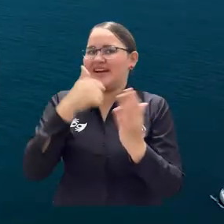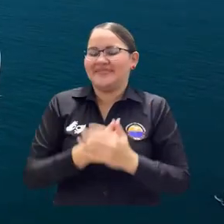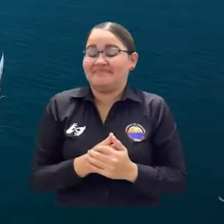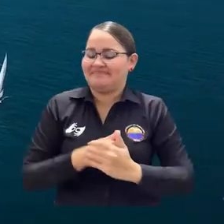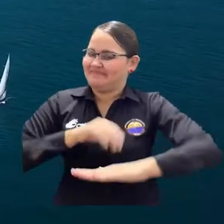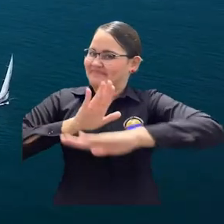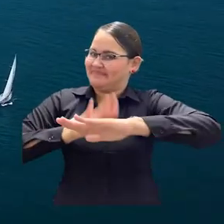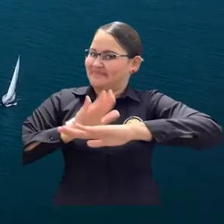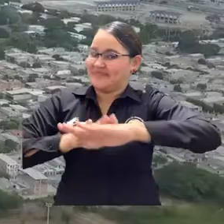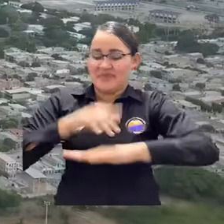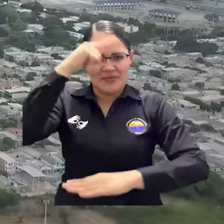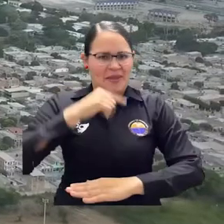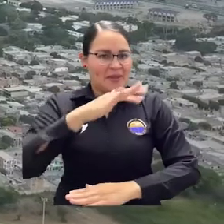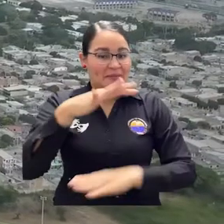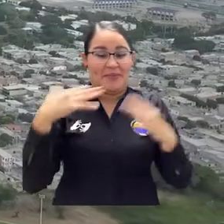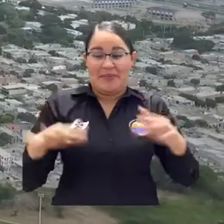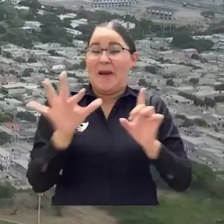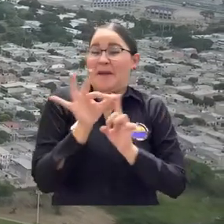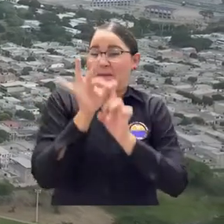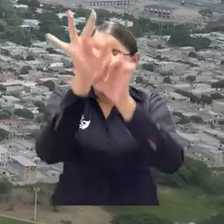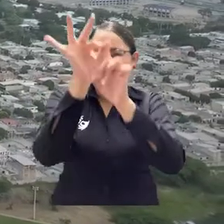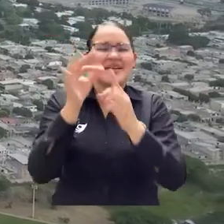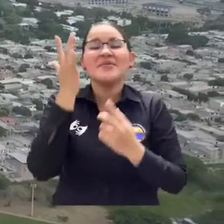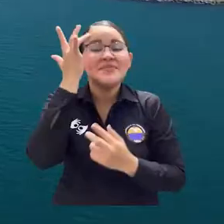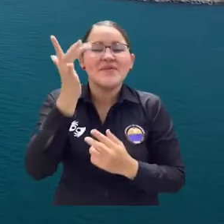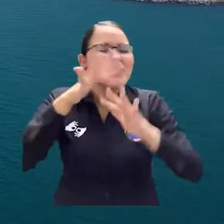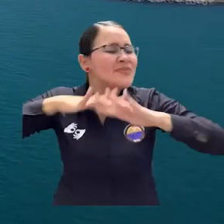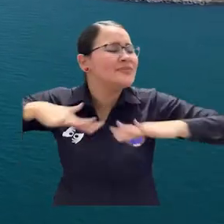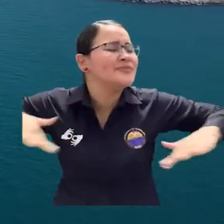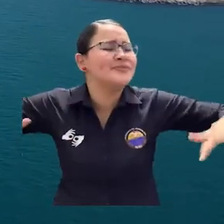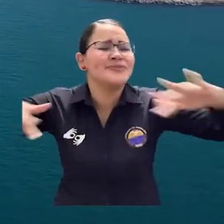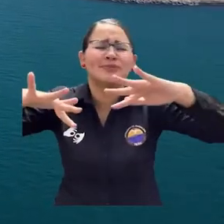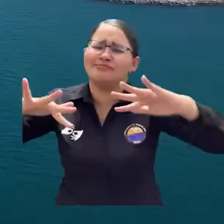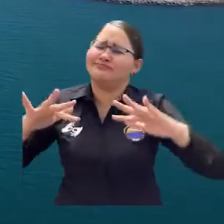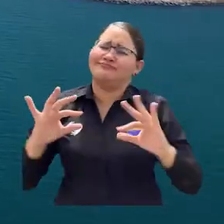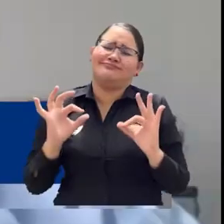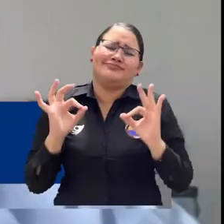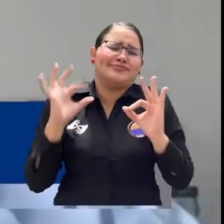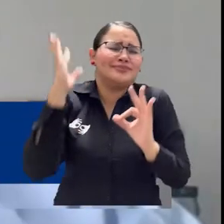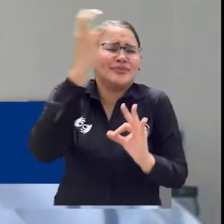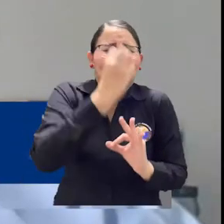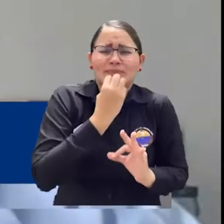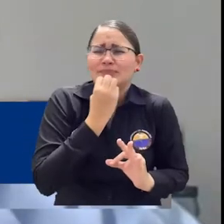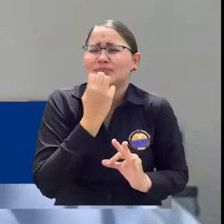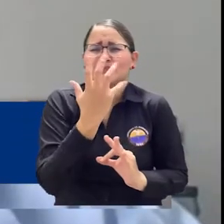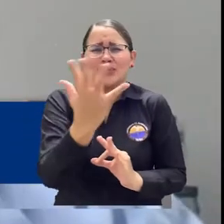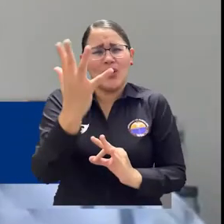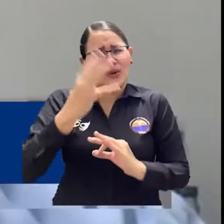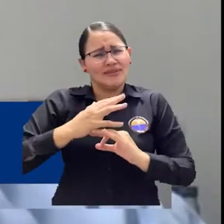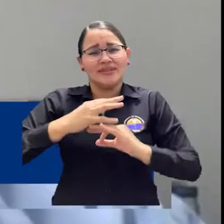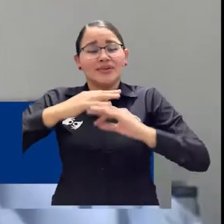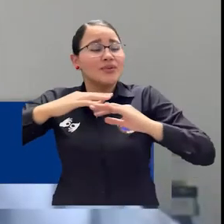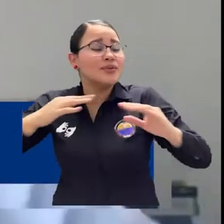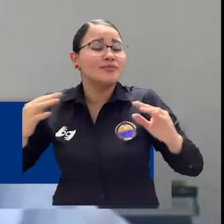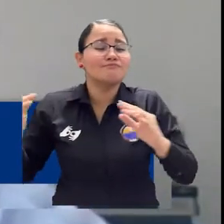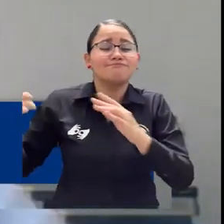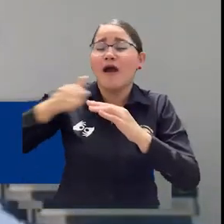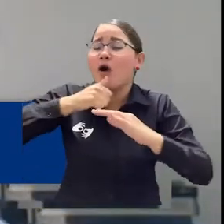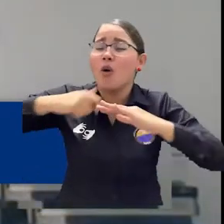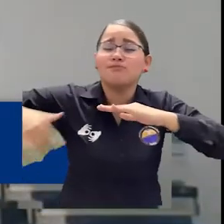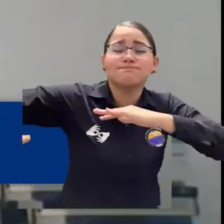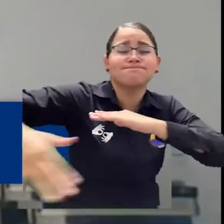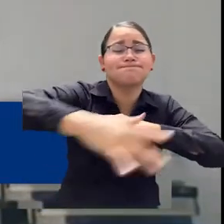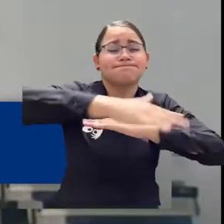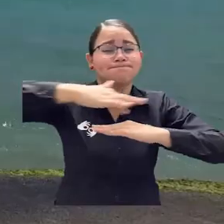publicado. Santa Marta es privilegiada en su entorno geográfico. Tiene la bahía que tiene,